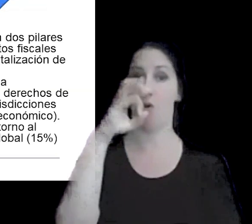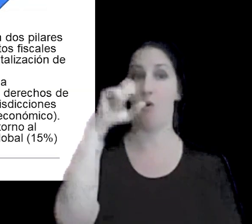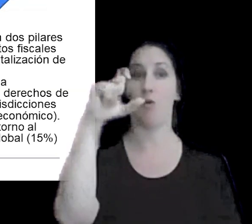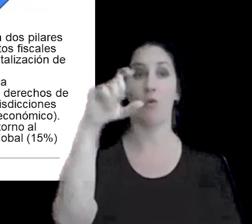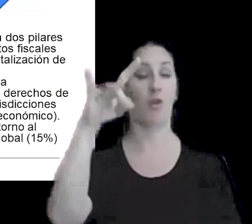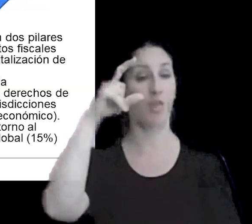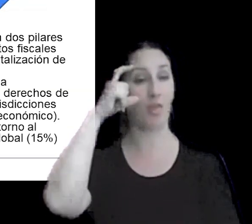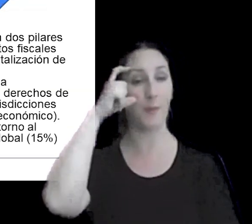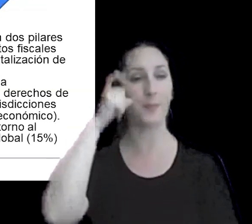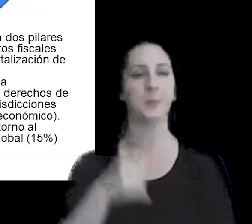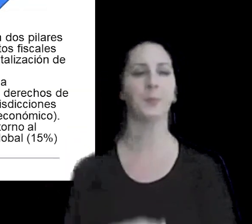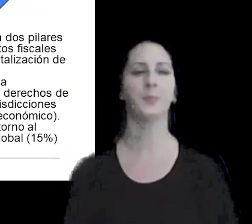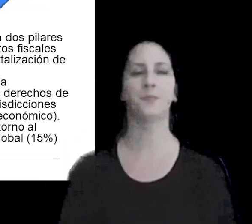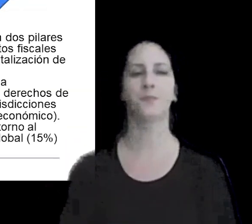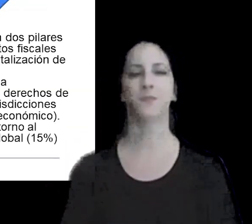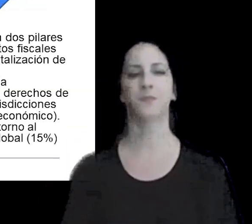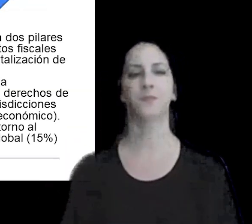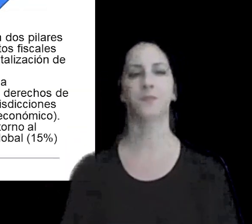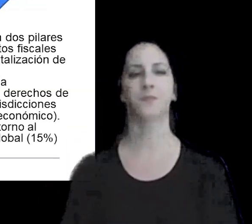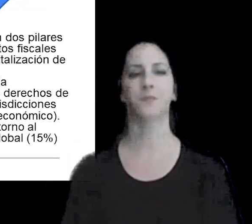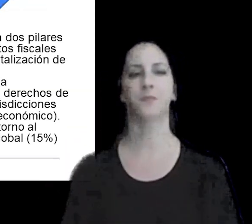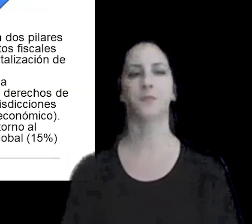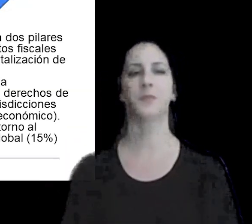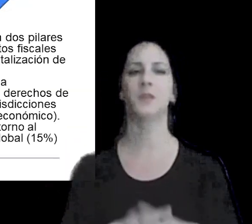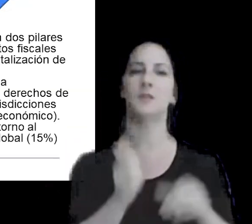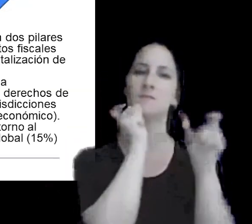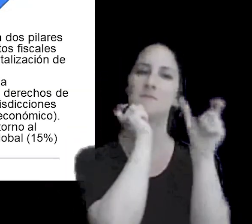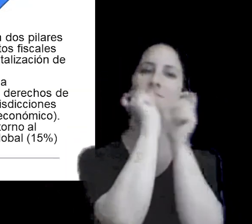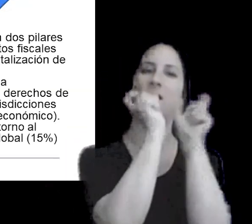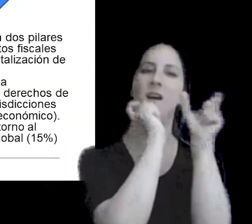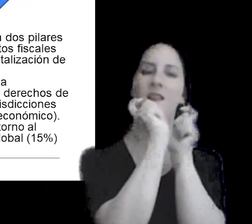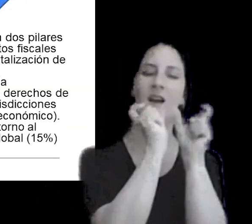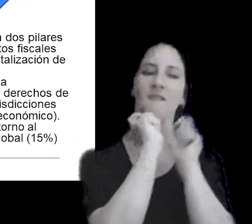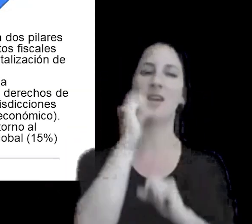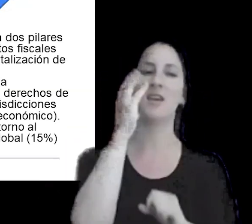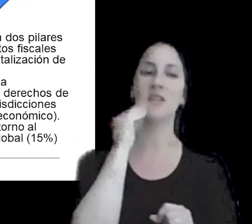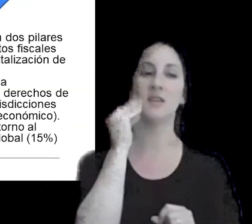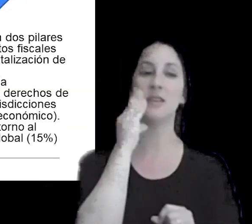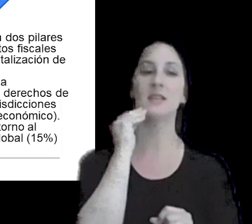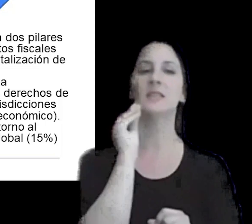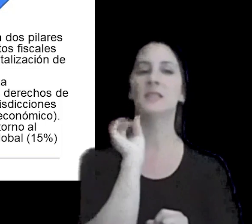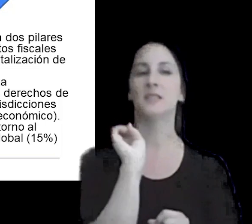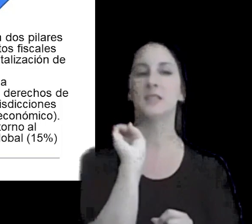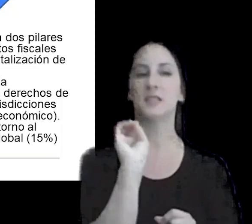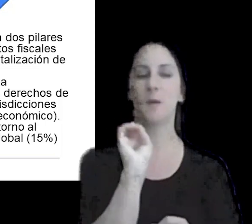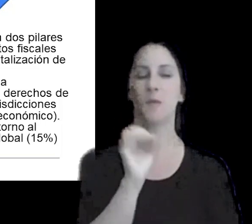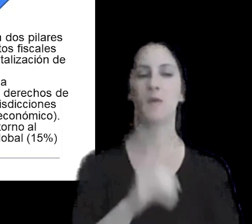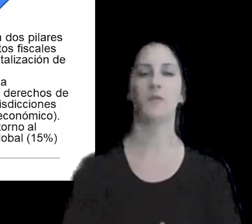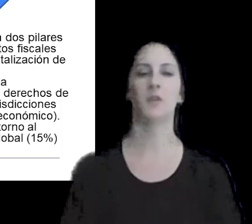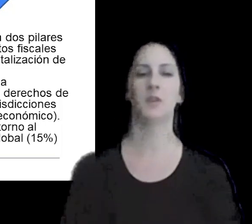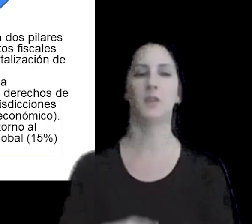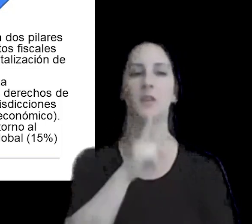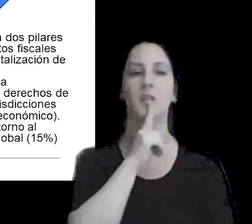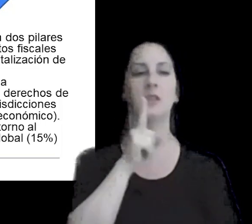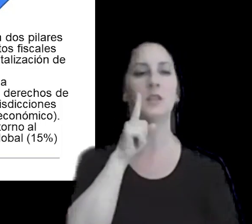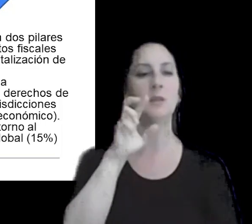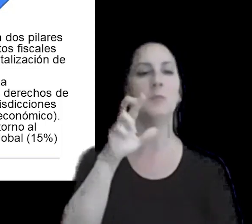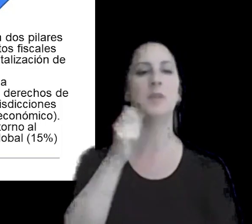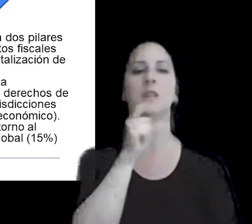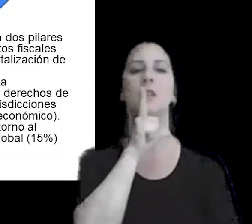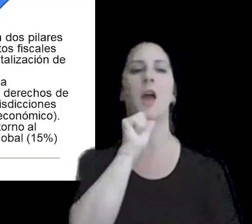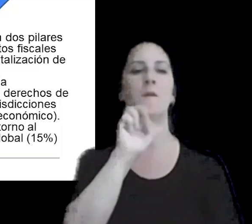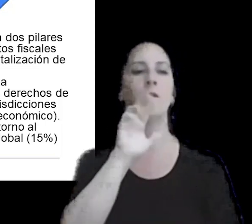las o la terminología en inglés se llama se denomina transfer pricing